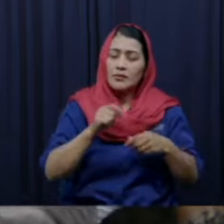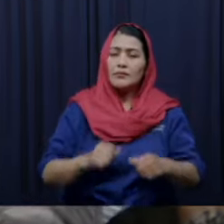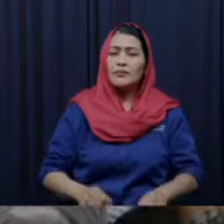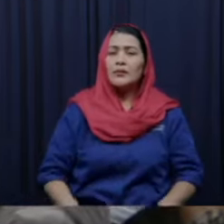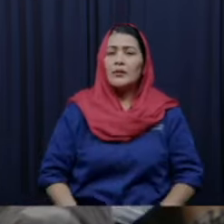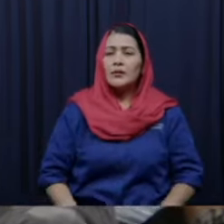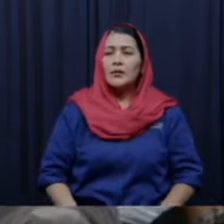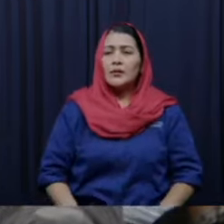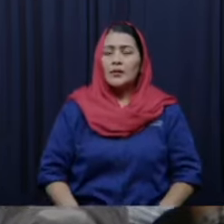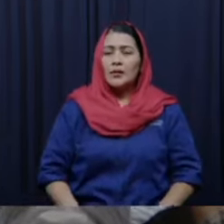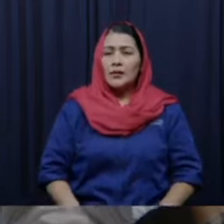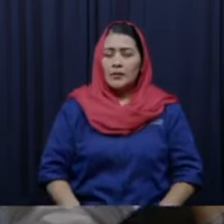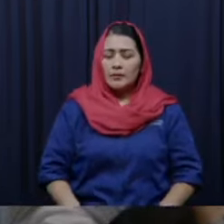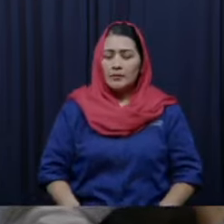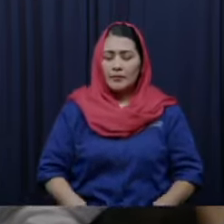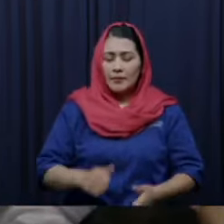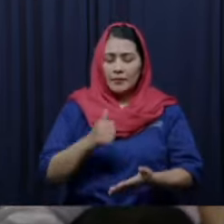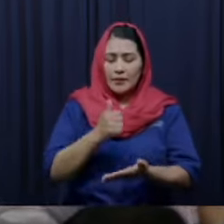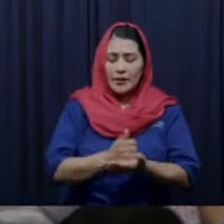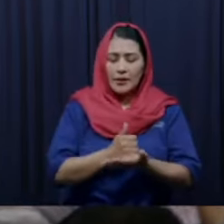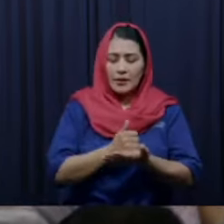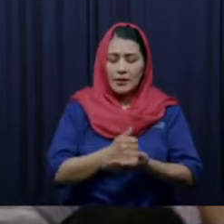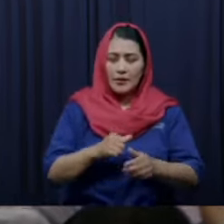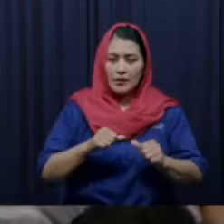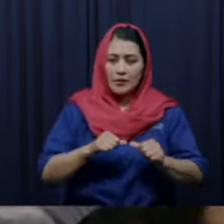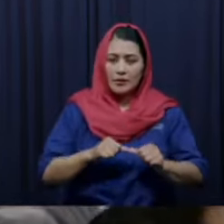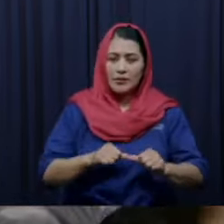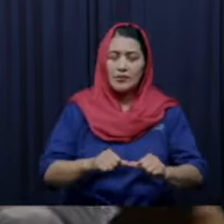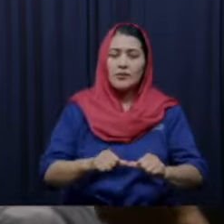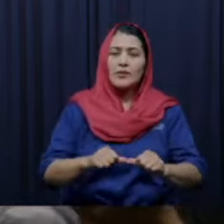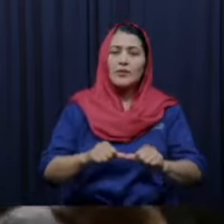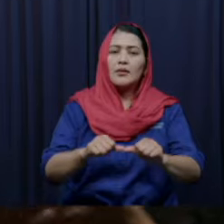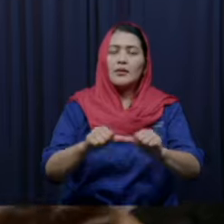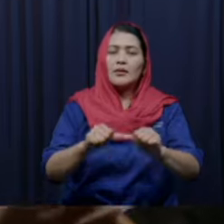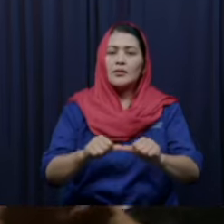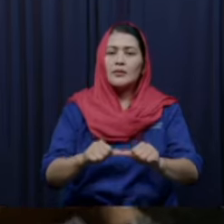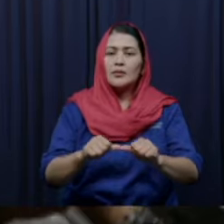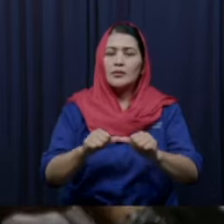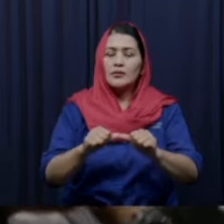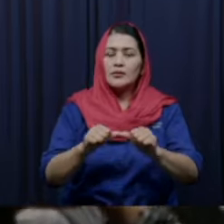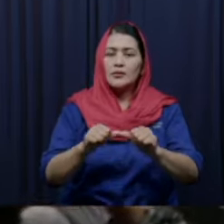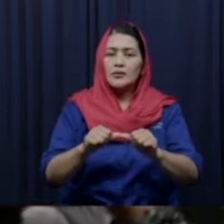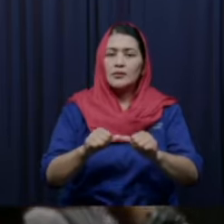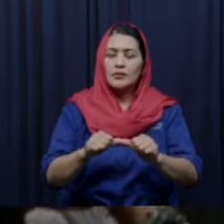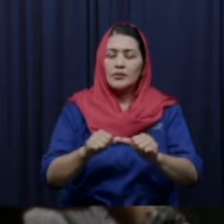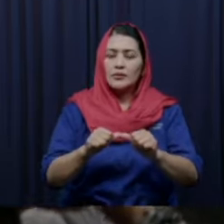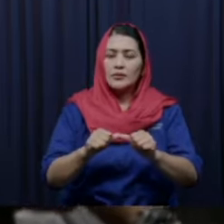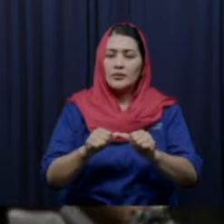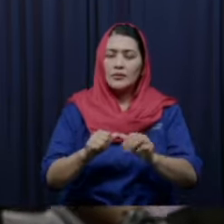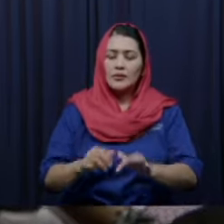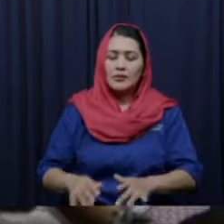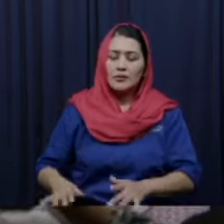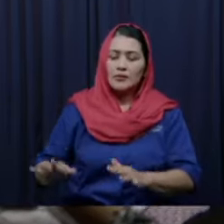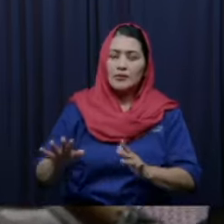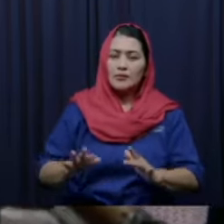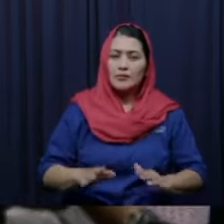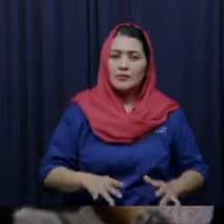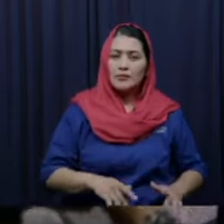Cristo yo me entrego con